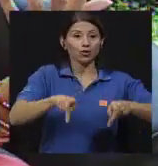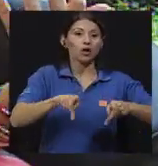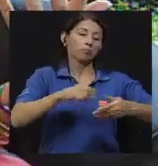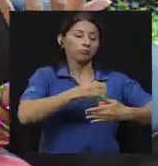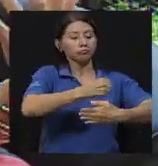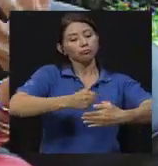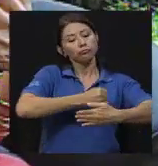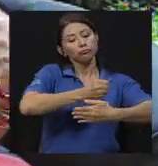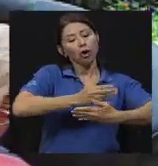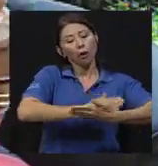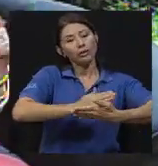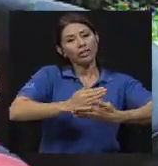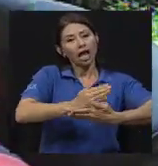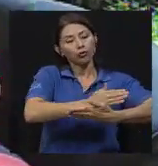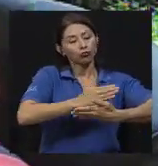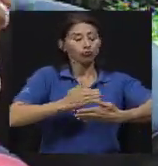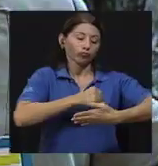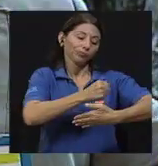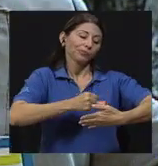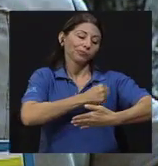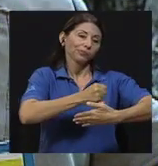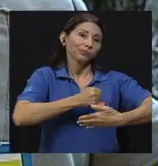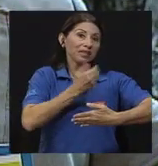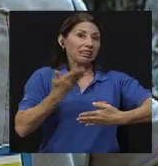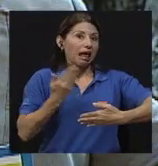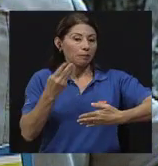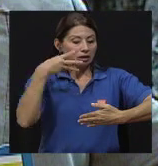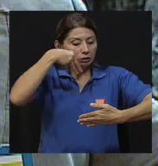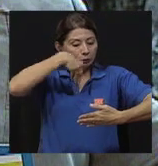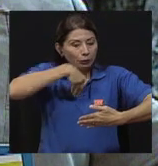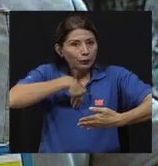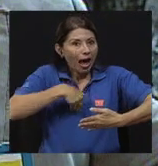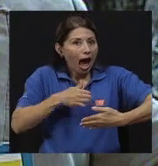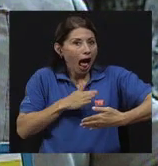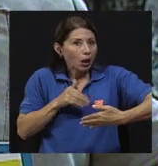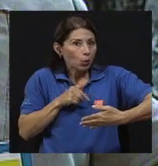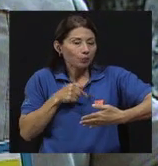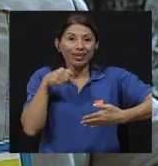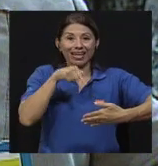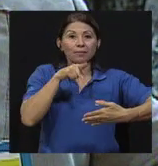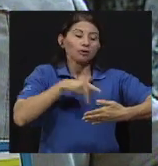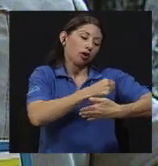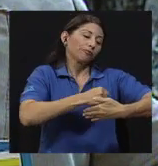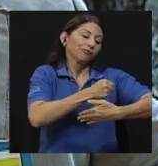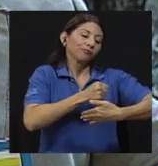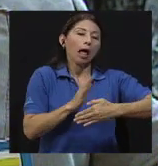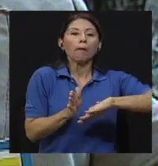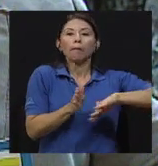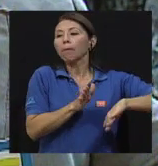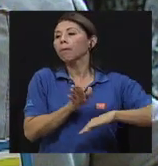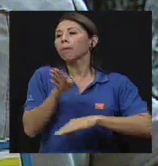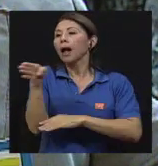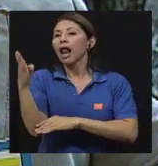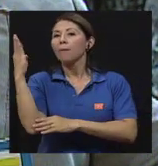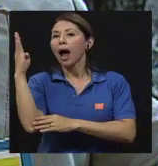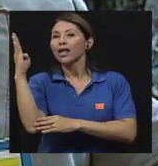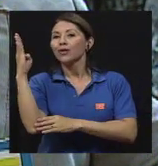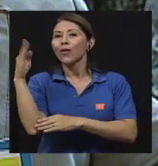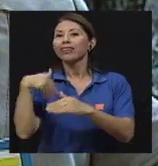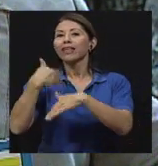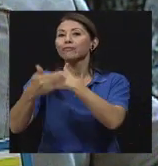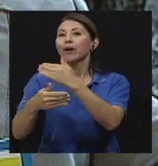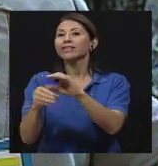no necesariamente tiene que tener sintomatología. Esa persona va al baño, no se lava las manos o hace un uso